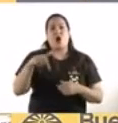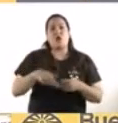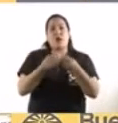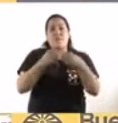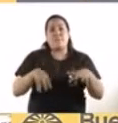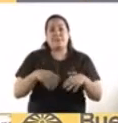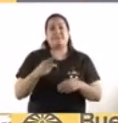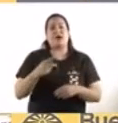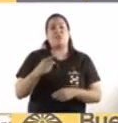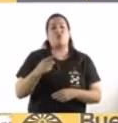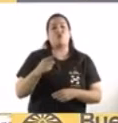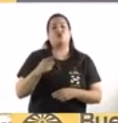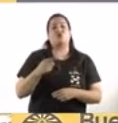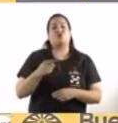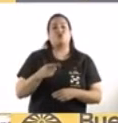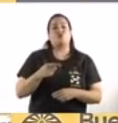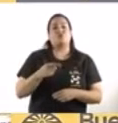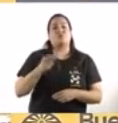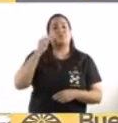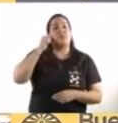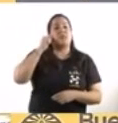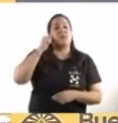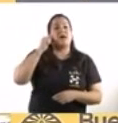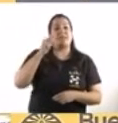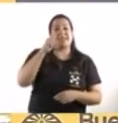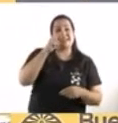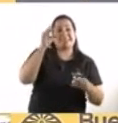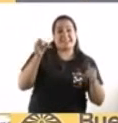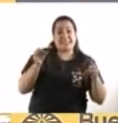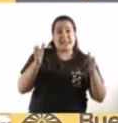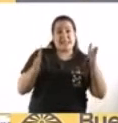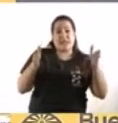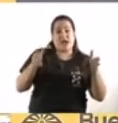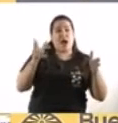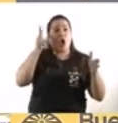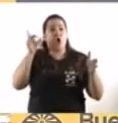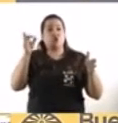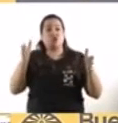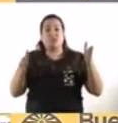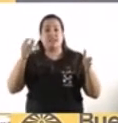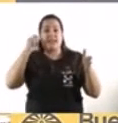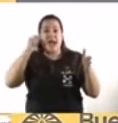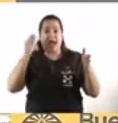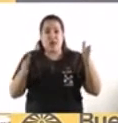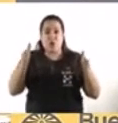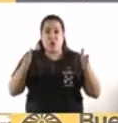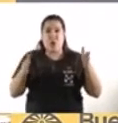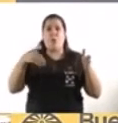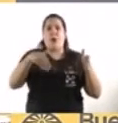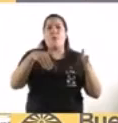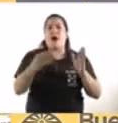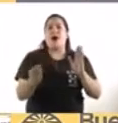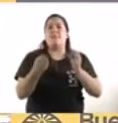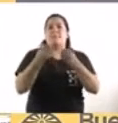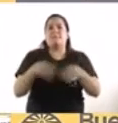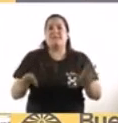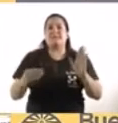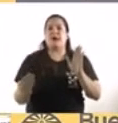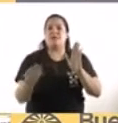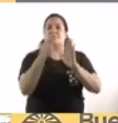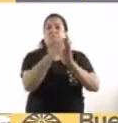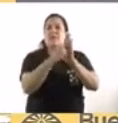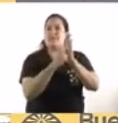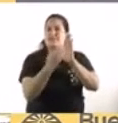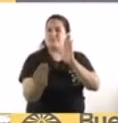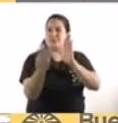mayores que están entre 70 y 80 años. Ahora, vale la aclaración, el hecho de que se abra